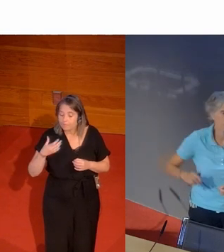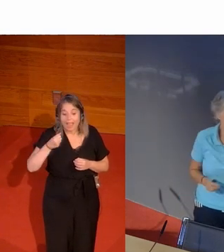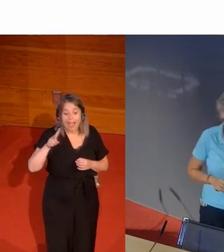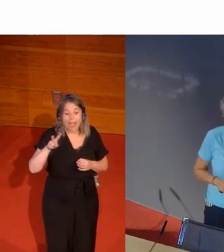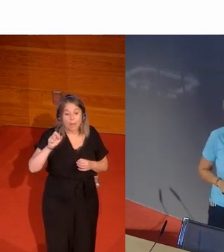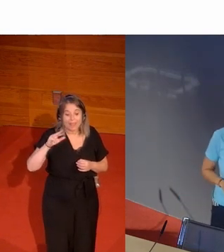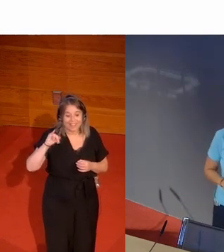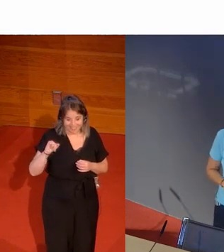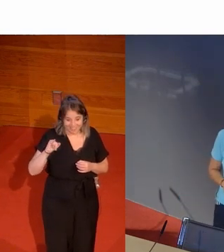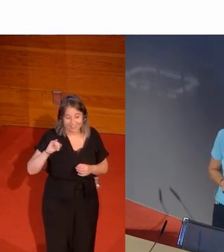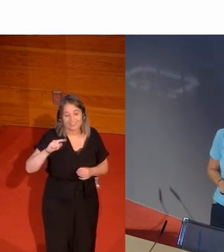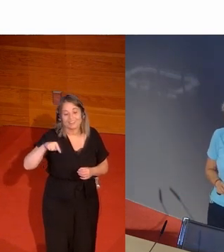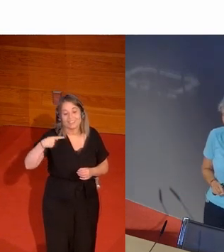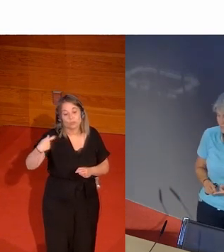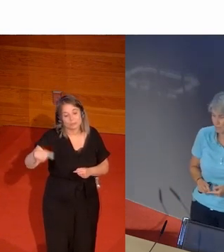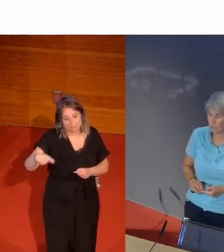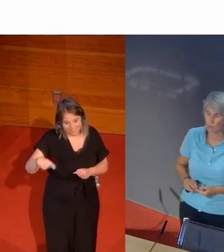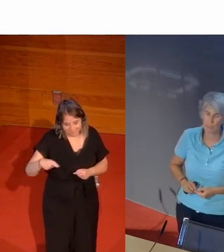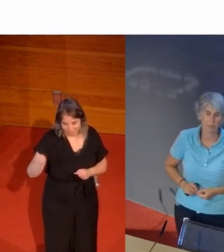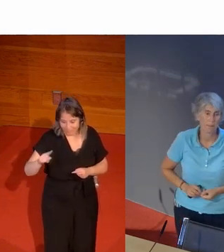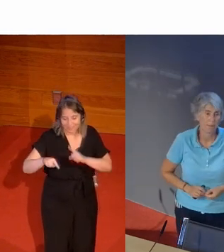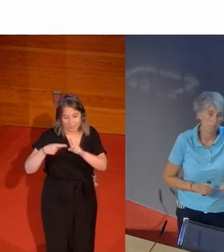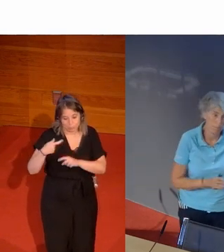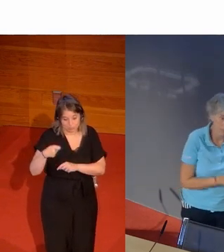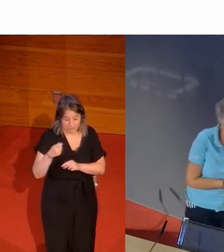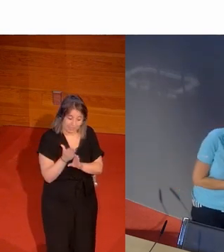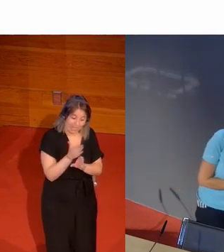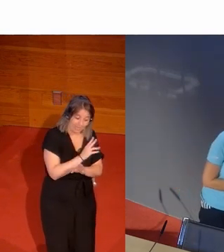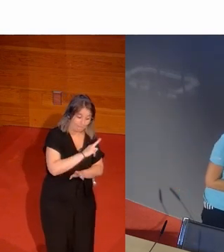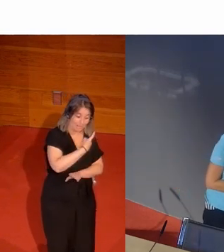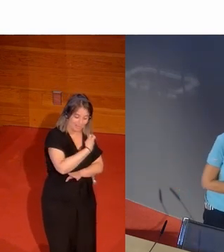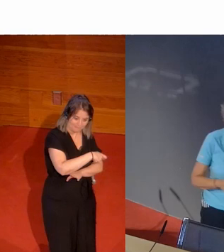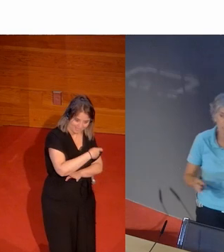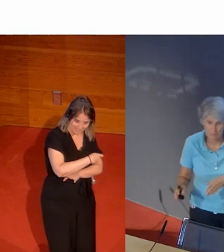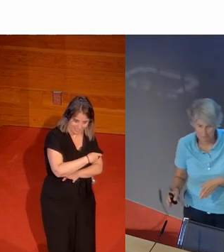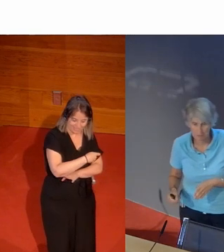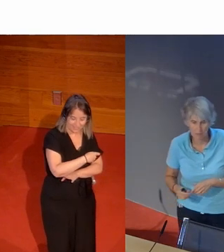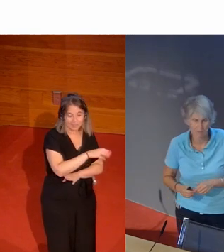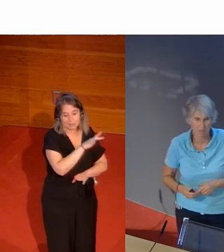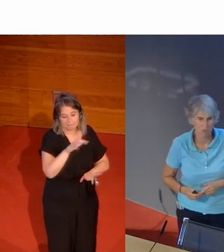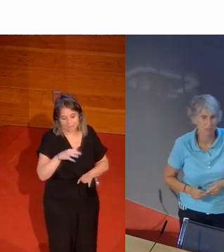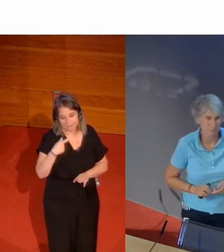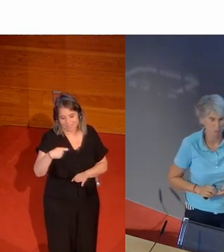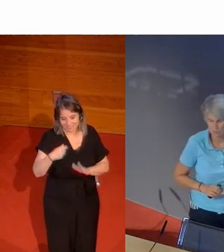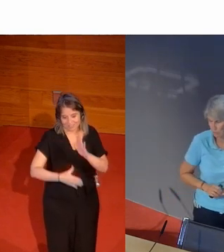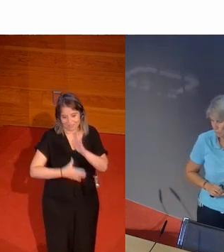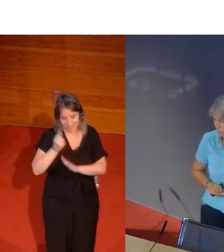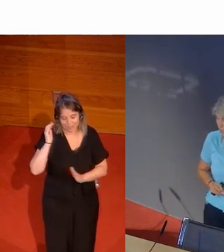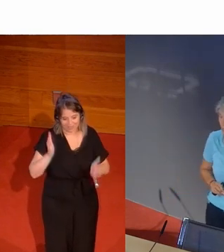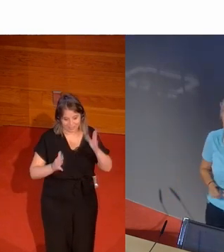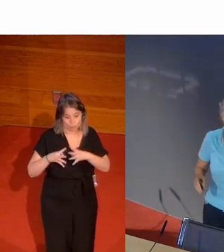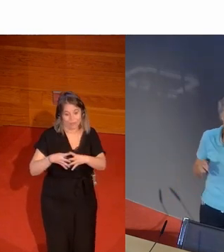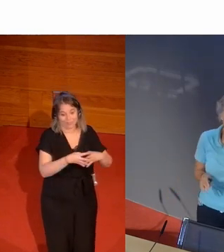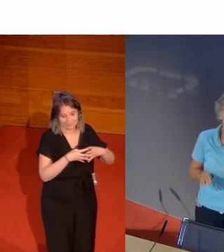presidente del Comité Olímpico Internacional y en ese momento era vicepresidente del COI y presidente de la Federación de Atletismo de